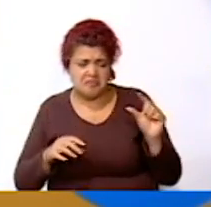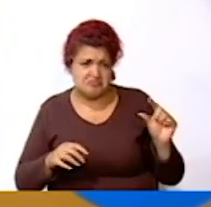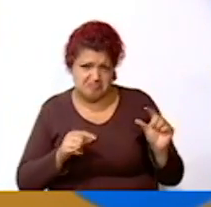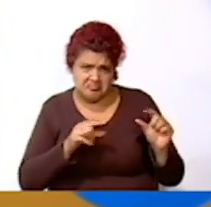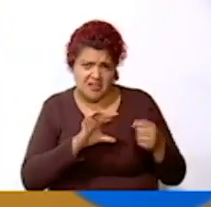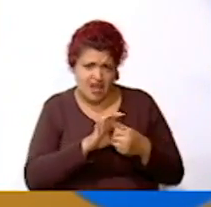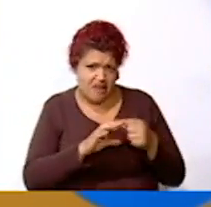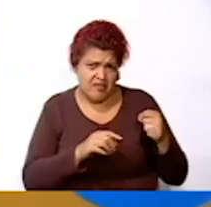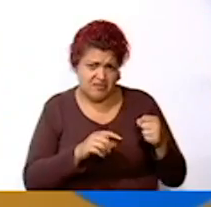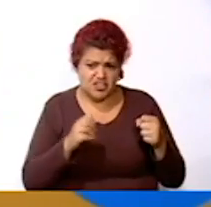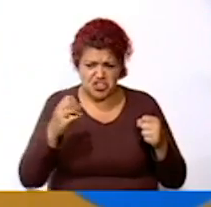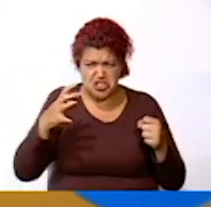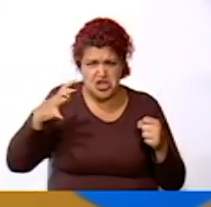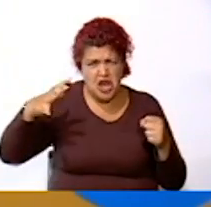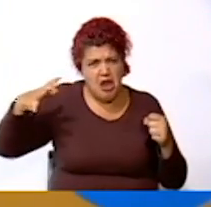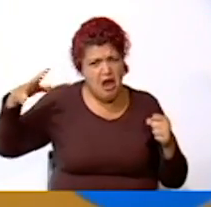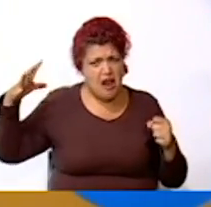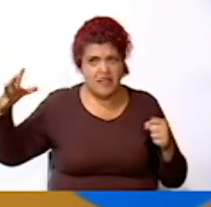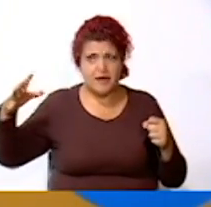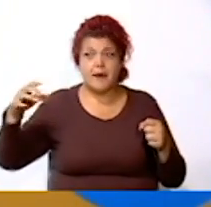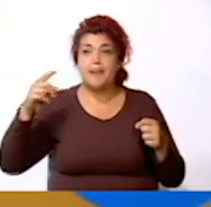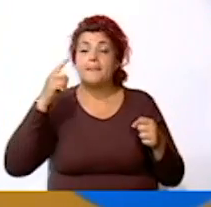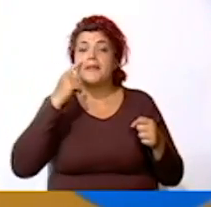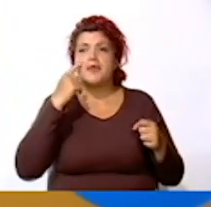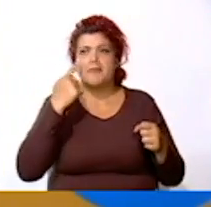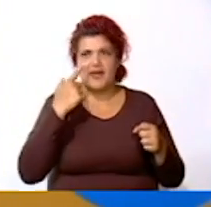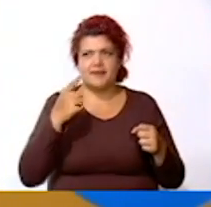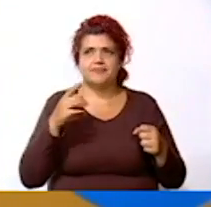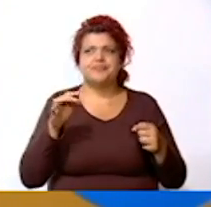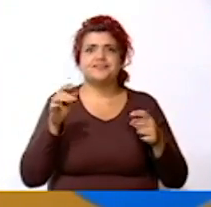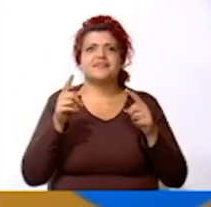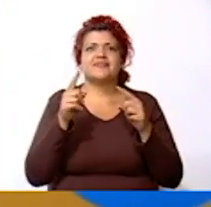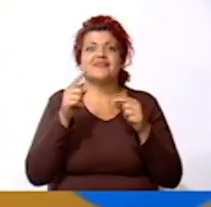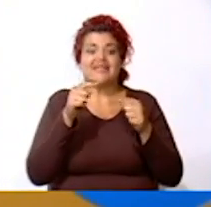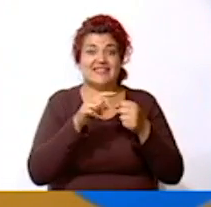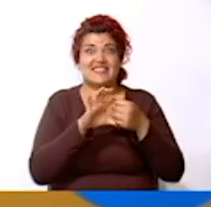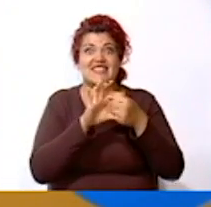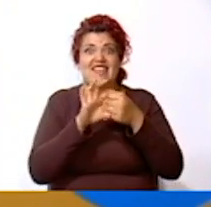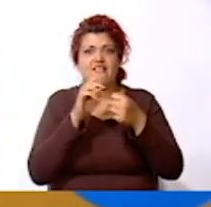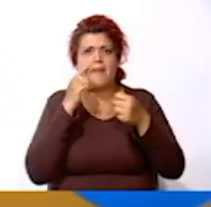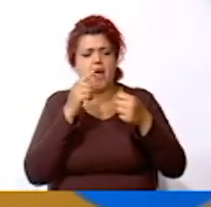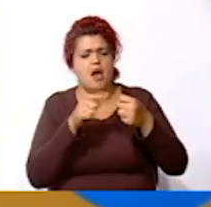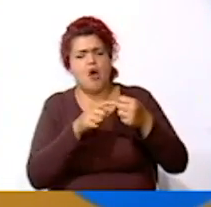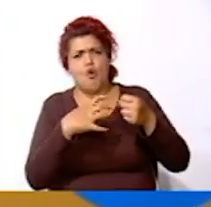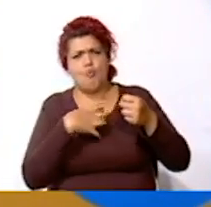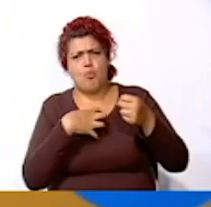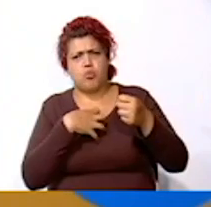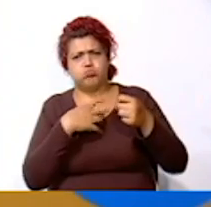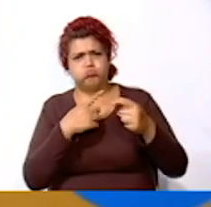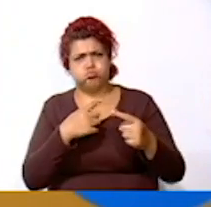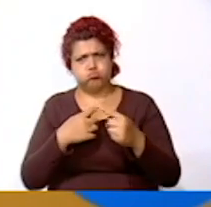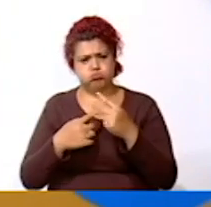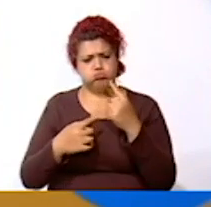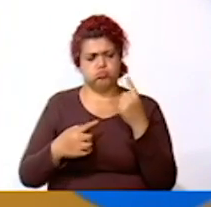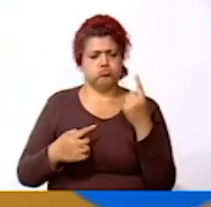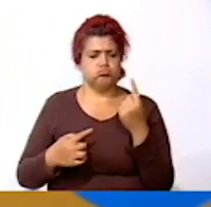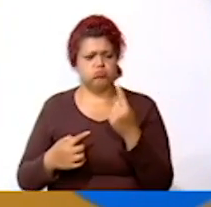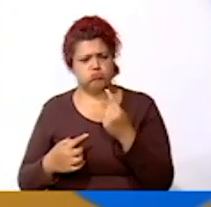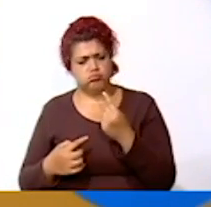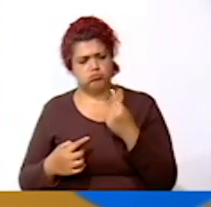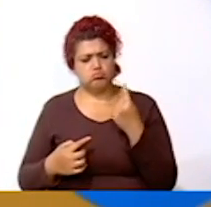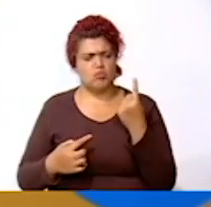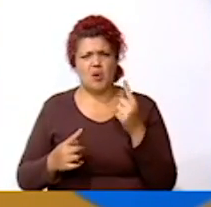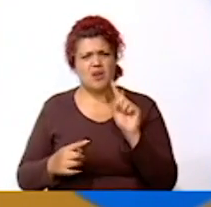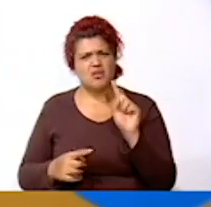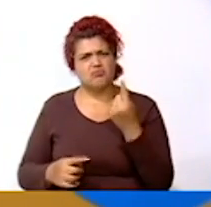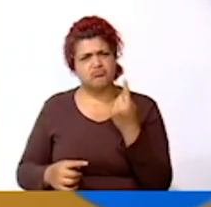el movimiento de la tierra La tierra Gira sobre su propio eje Es un movimiento